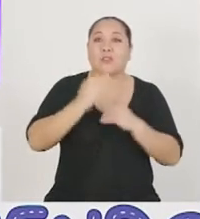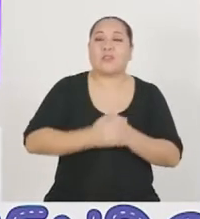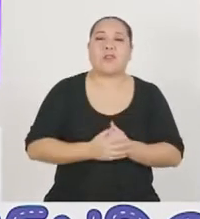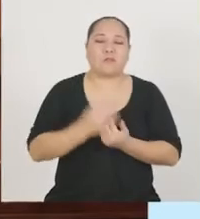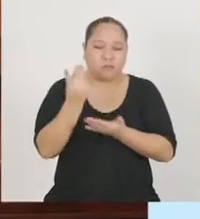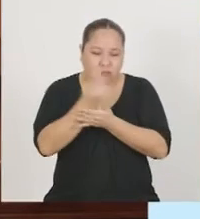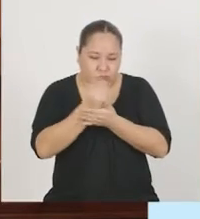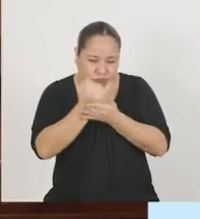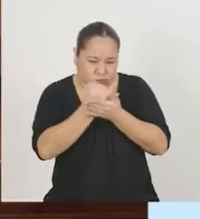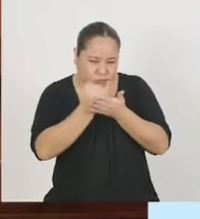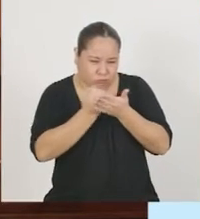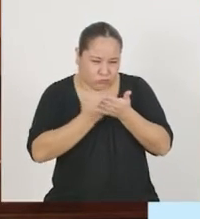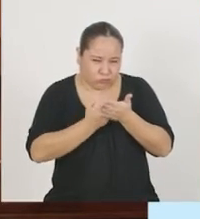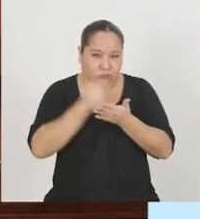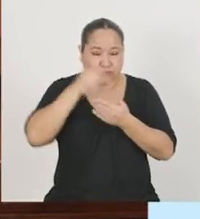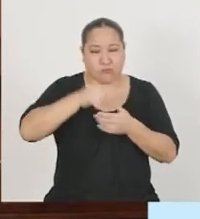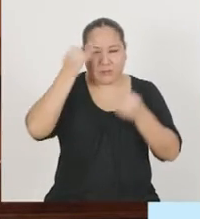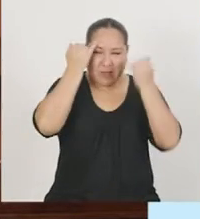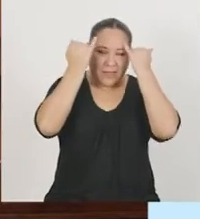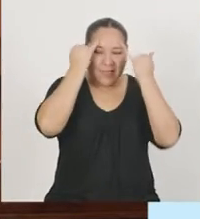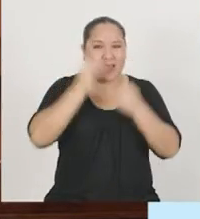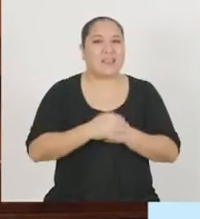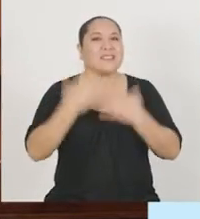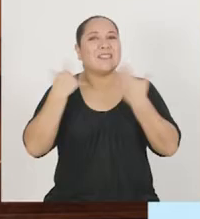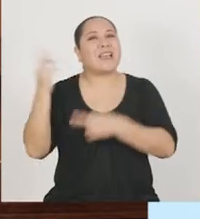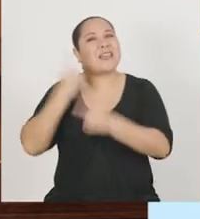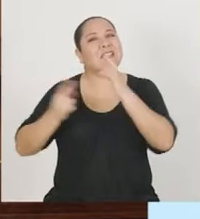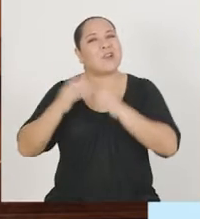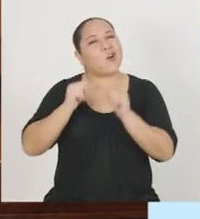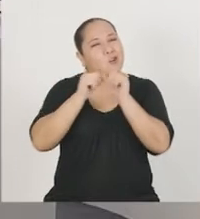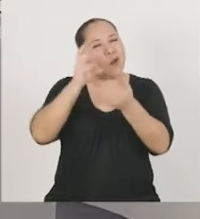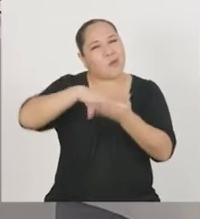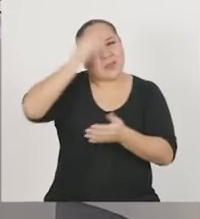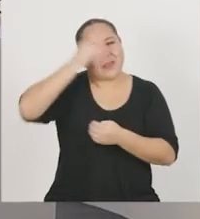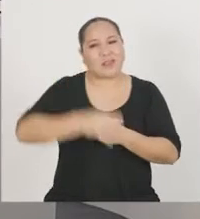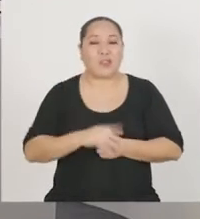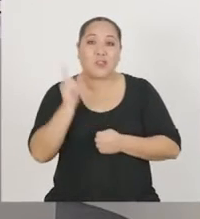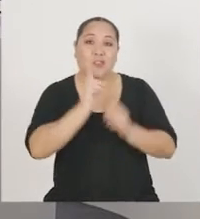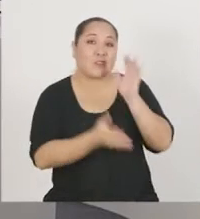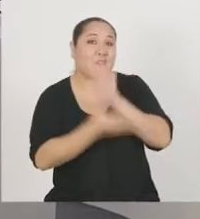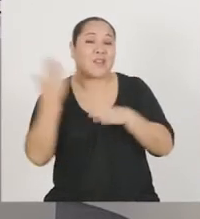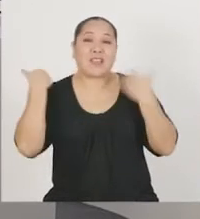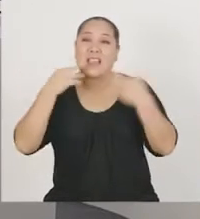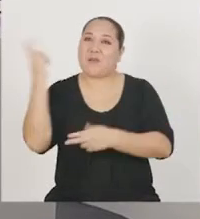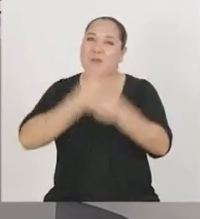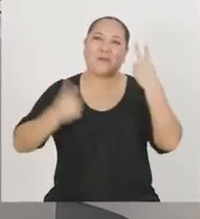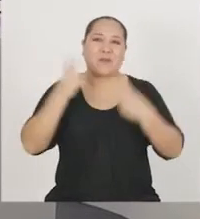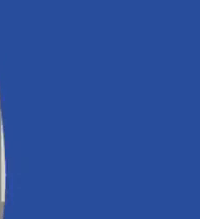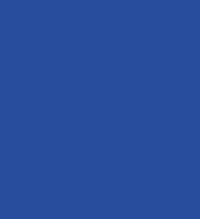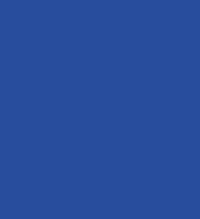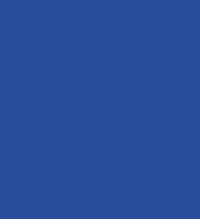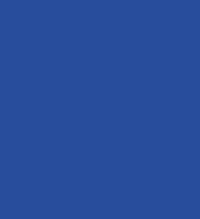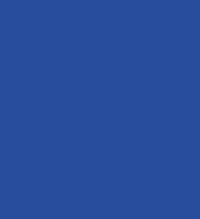drawstorming. Con mucho gusto, ya regresamos para seguir aprendiendo. ¡No se vayan que ya volvemos!